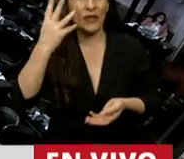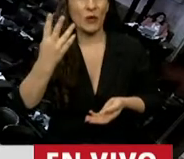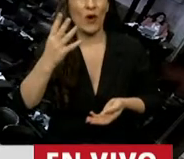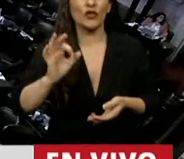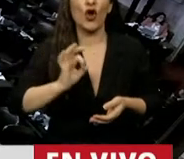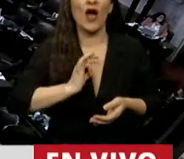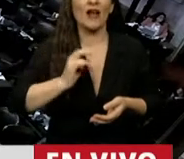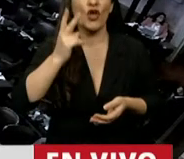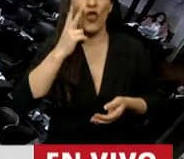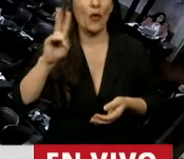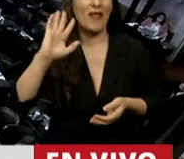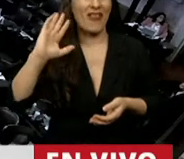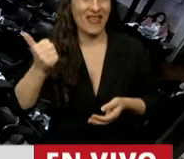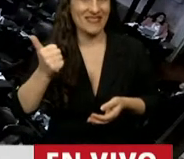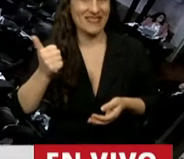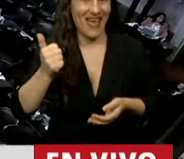allá por el año 2016.